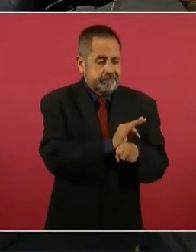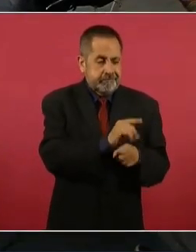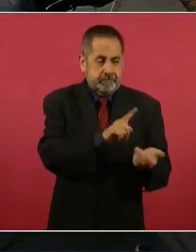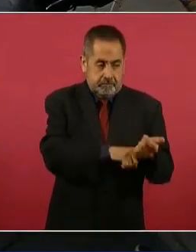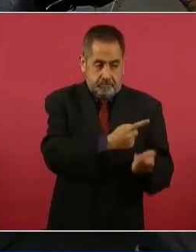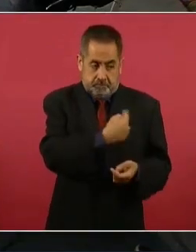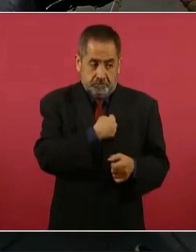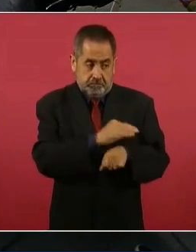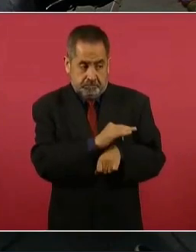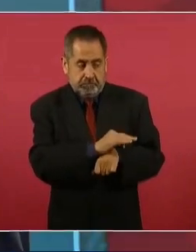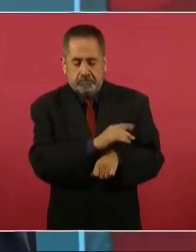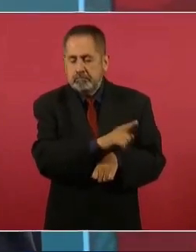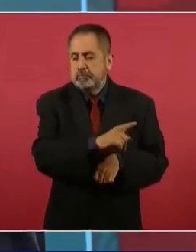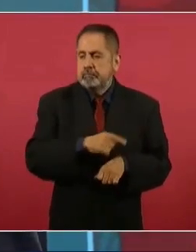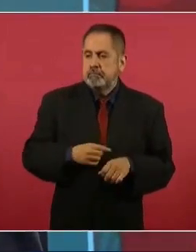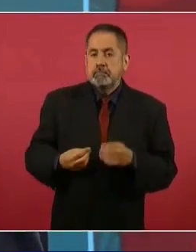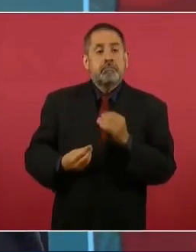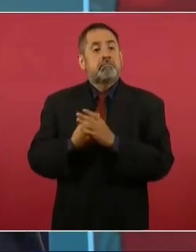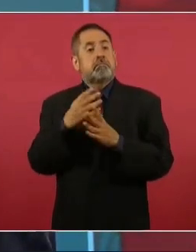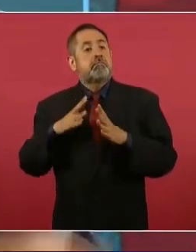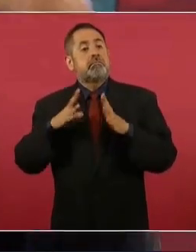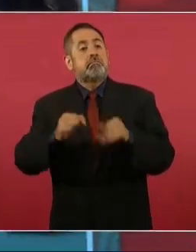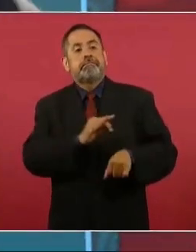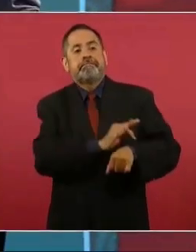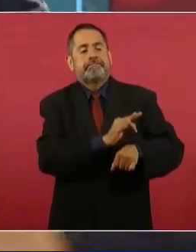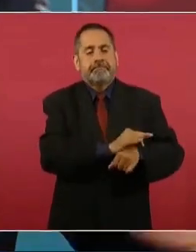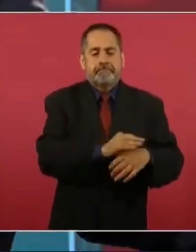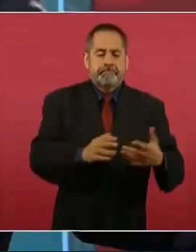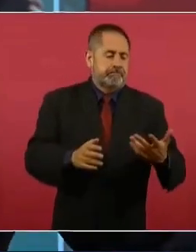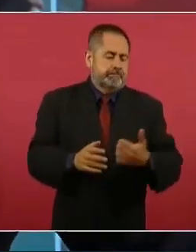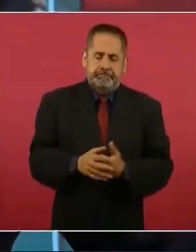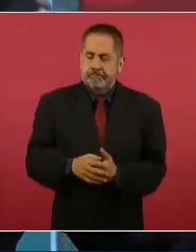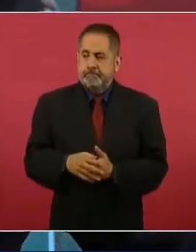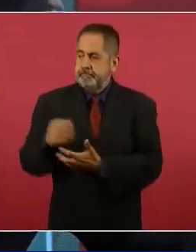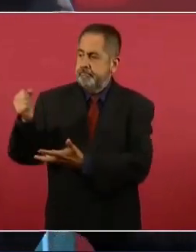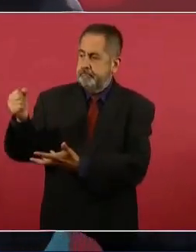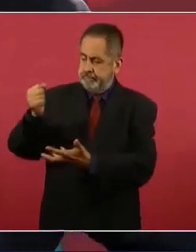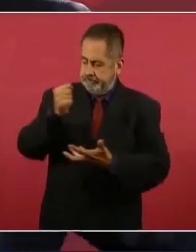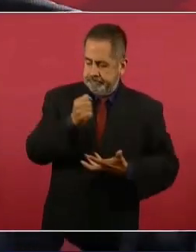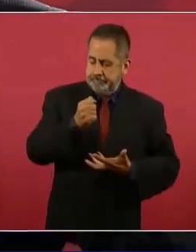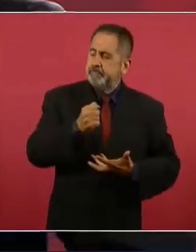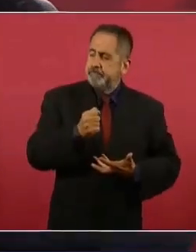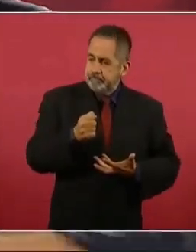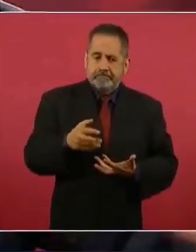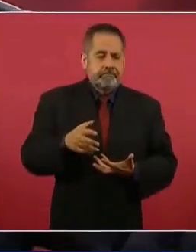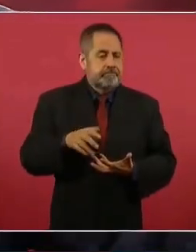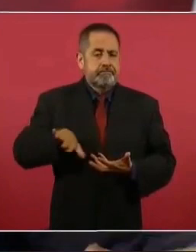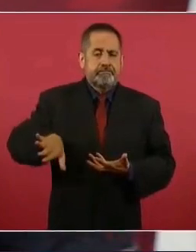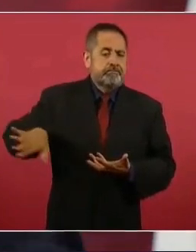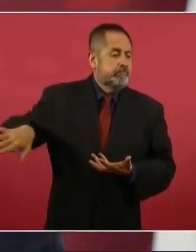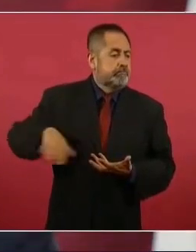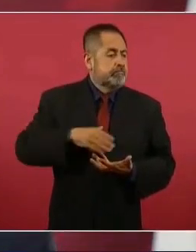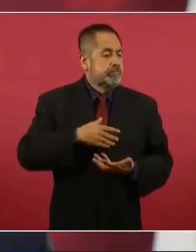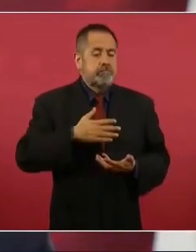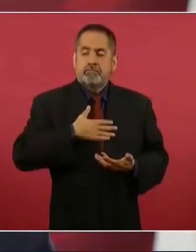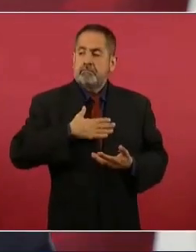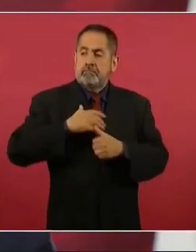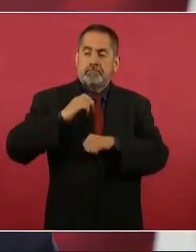vaciaron al Ejecutivo